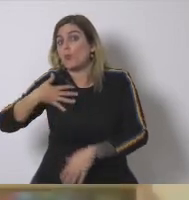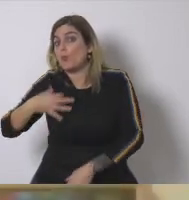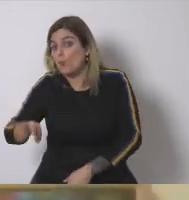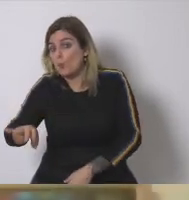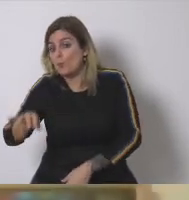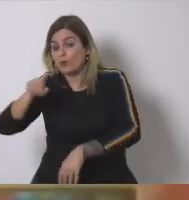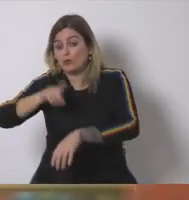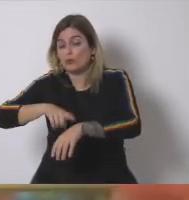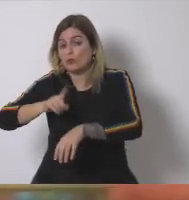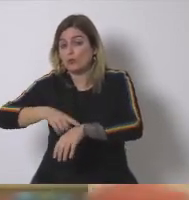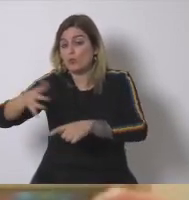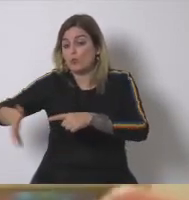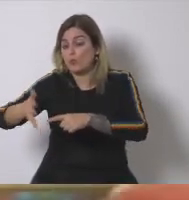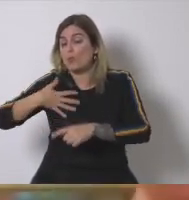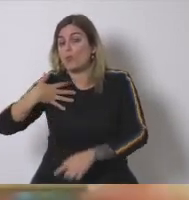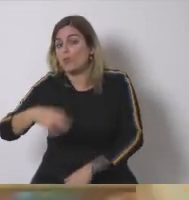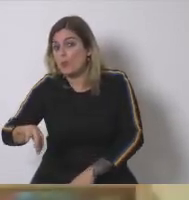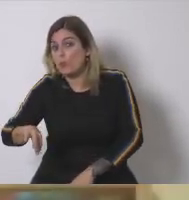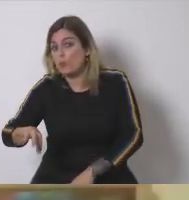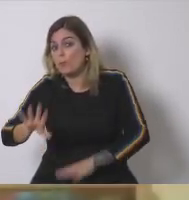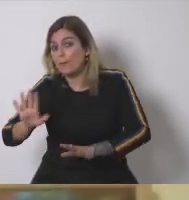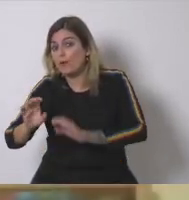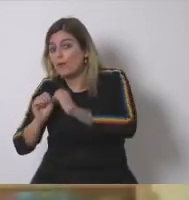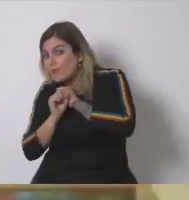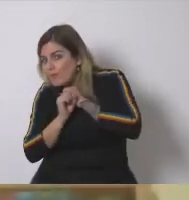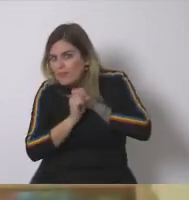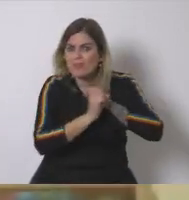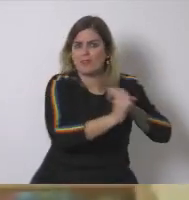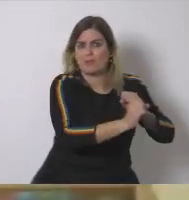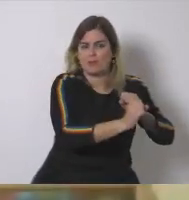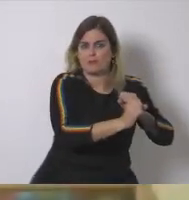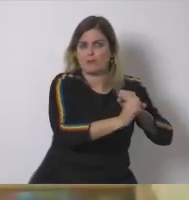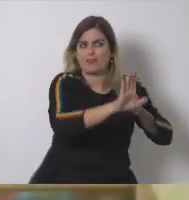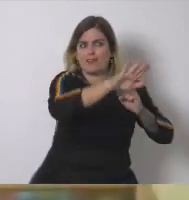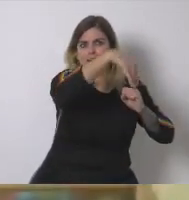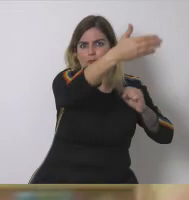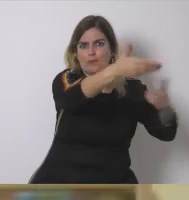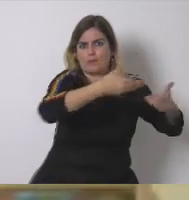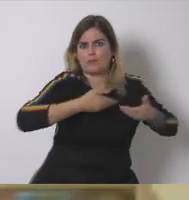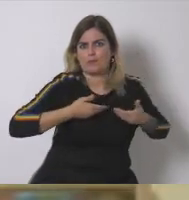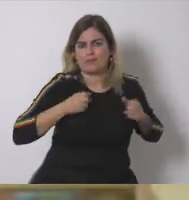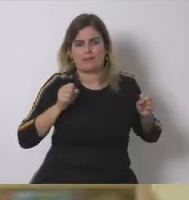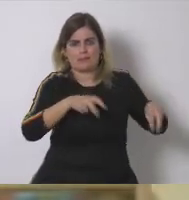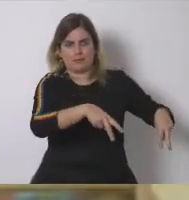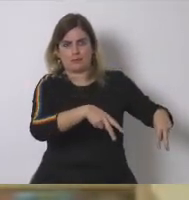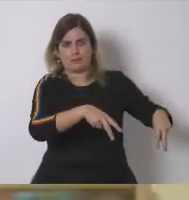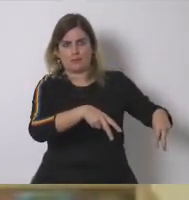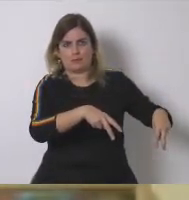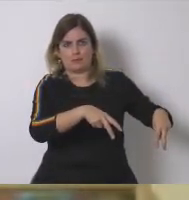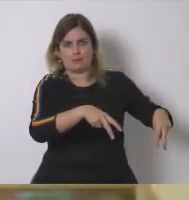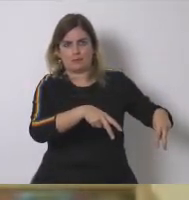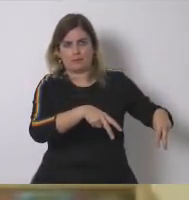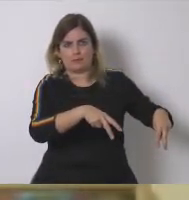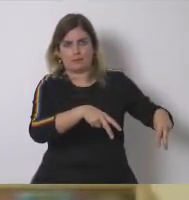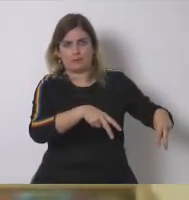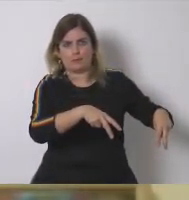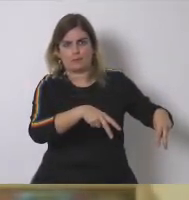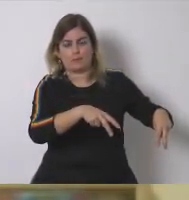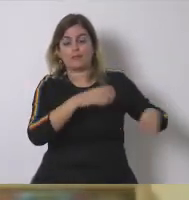producir en el tiempo que se pueda producir sin depender de